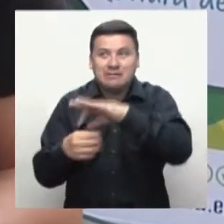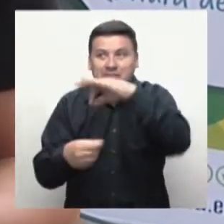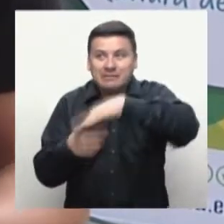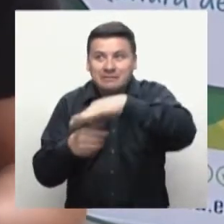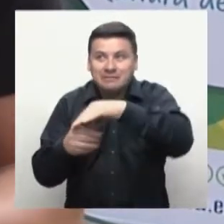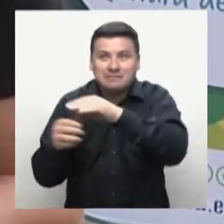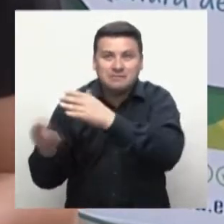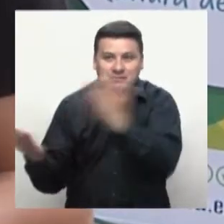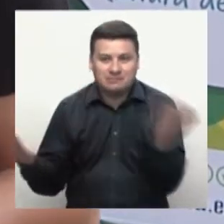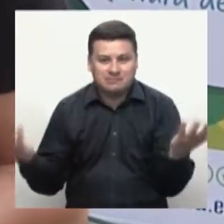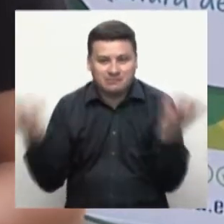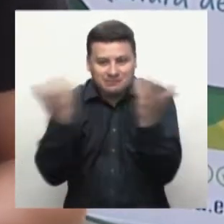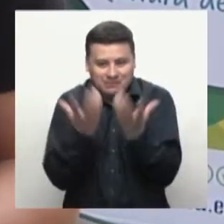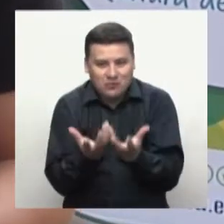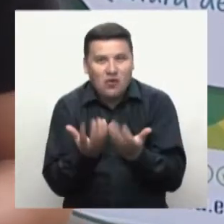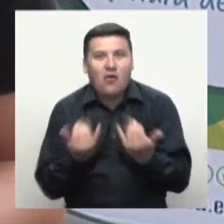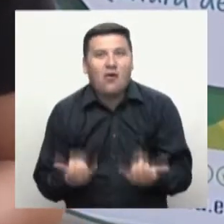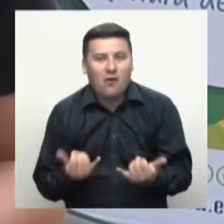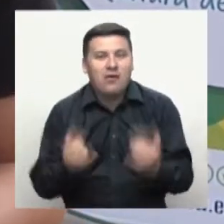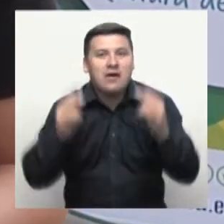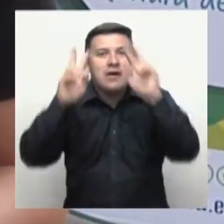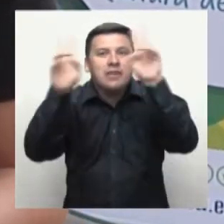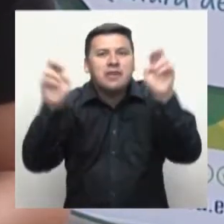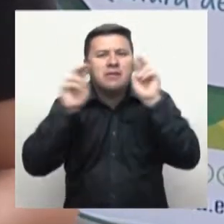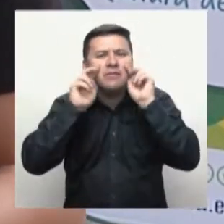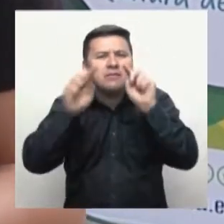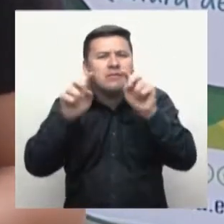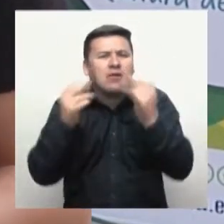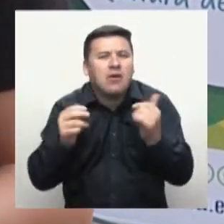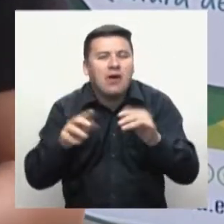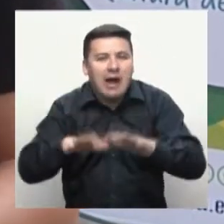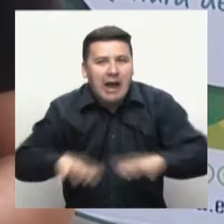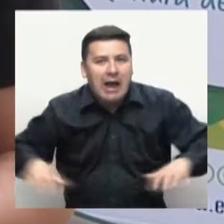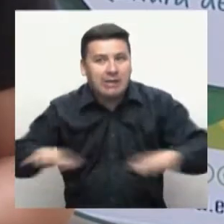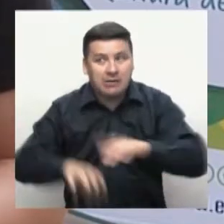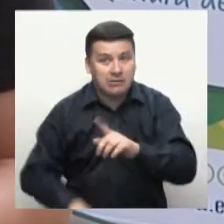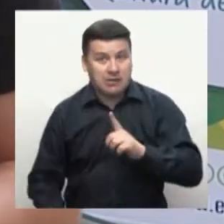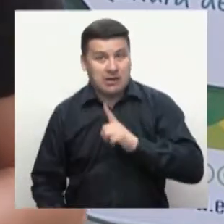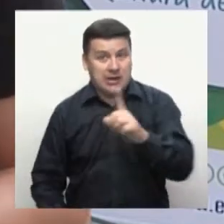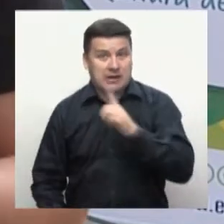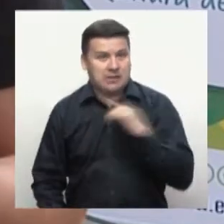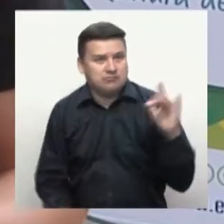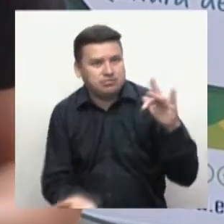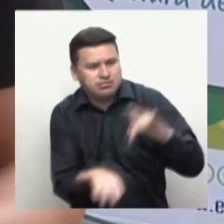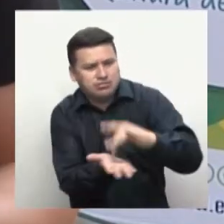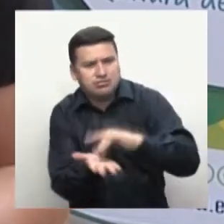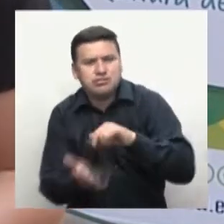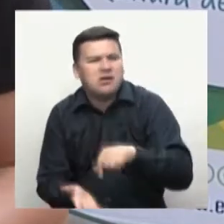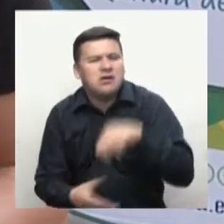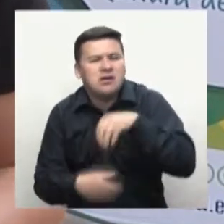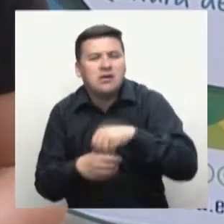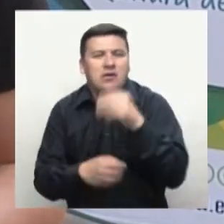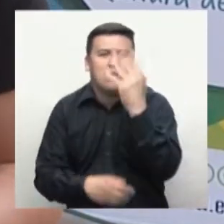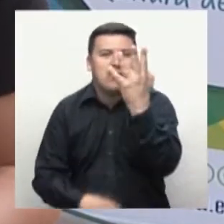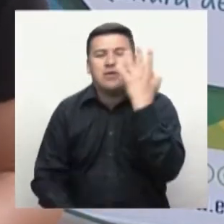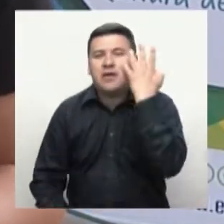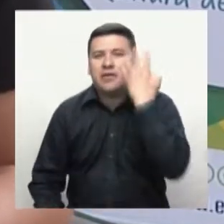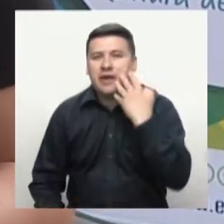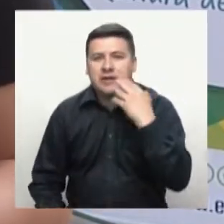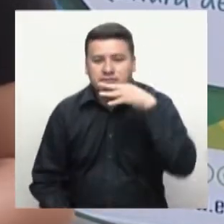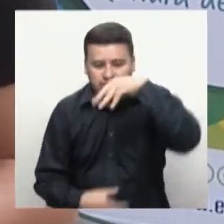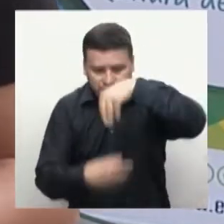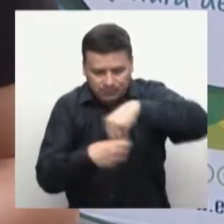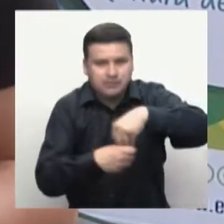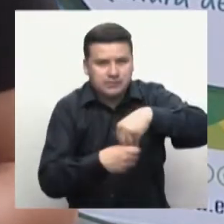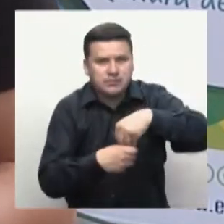Hoy, entre otros temas, conoceremos las actividades que estos líderes del país desarrollaron durante cuatro días, buscando fortalecer